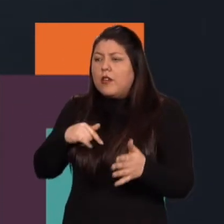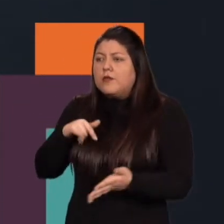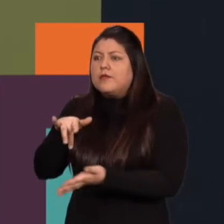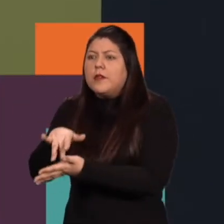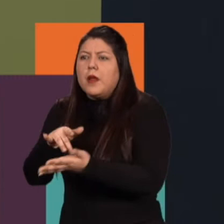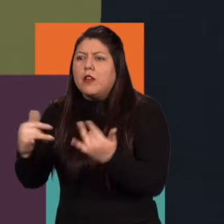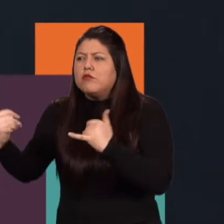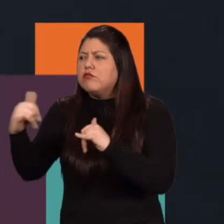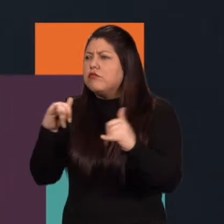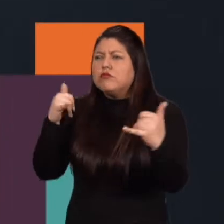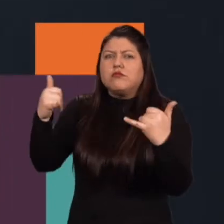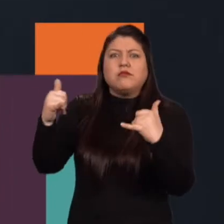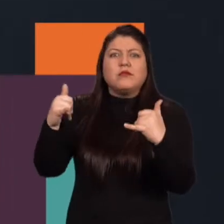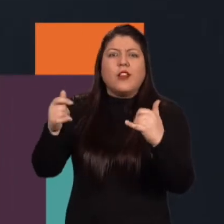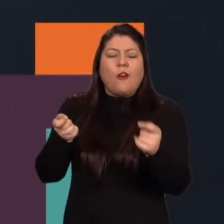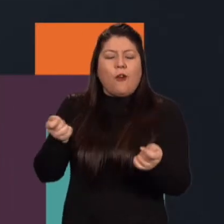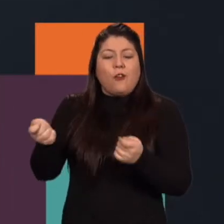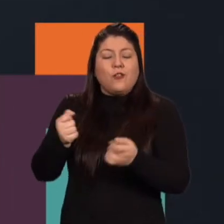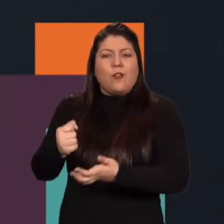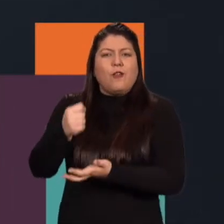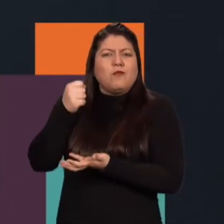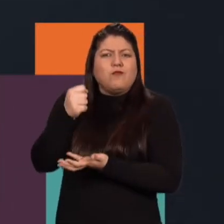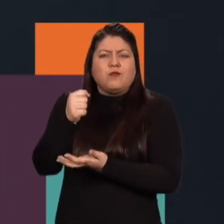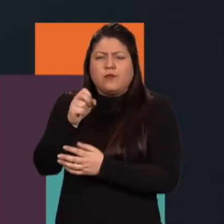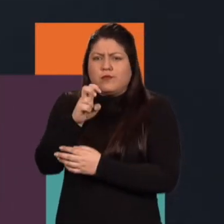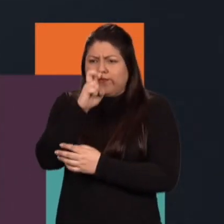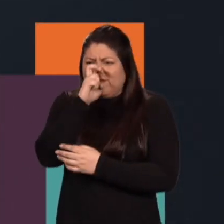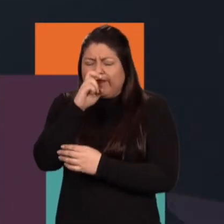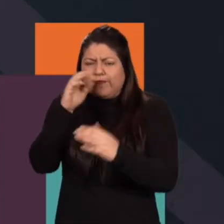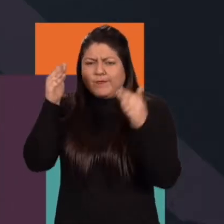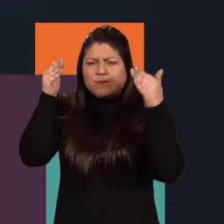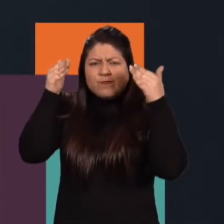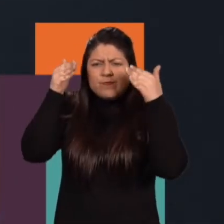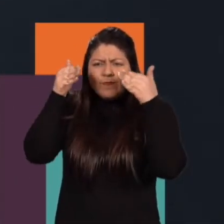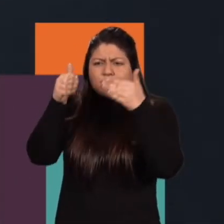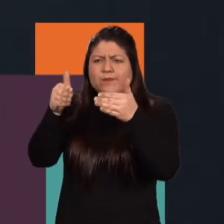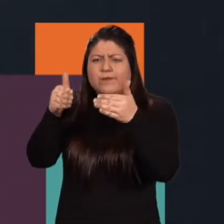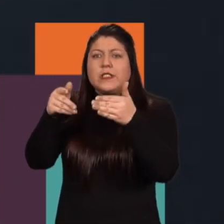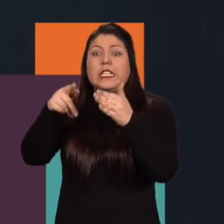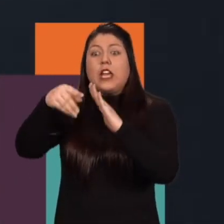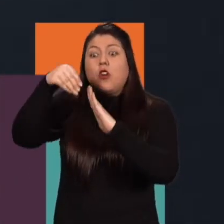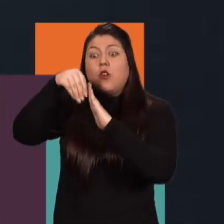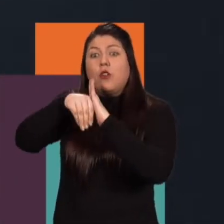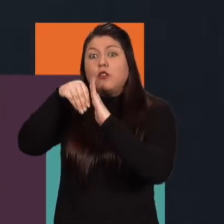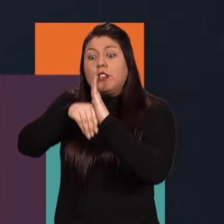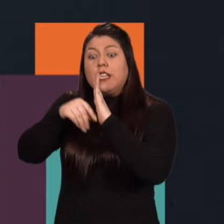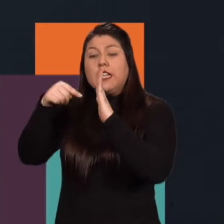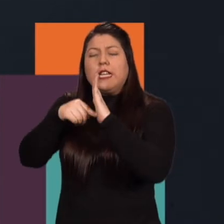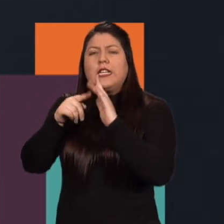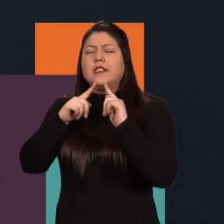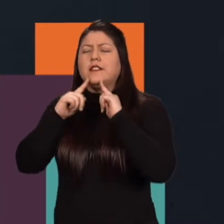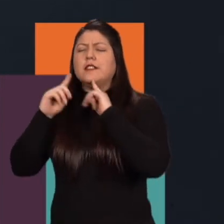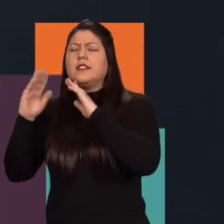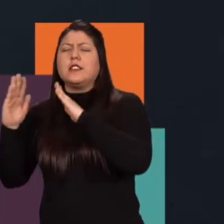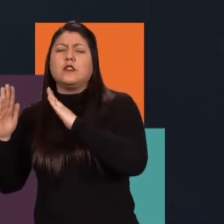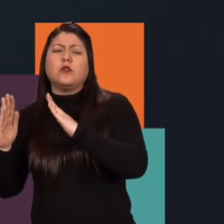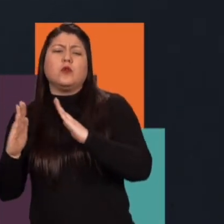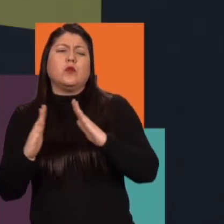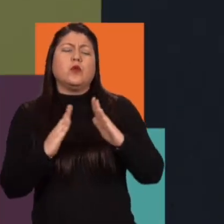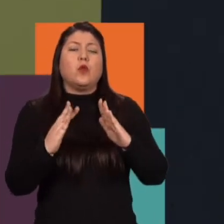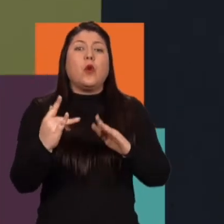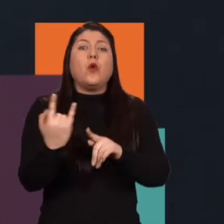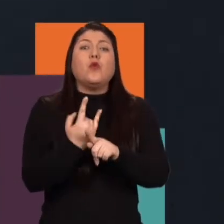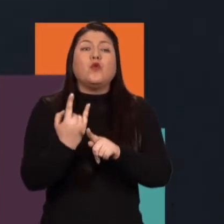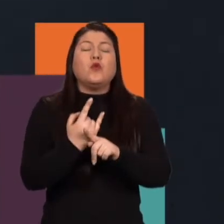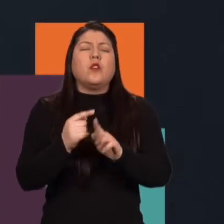presupuestos es estar un poco concentrados mucho más, digamos, en el contenido y en el discurso que